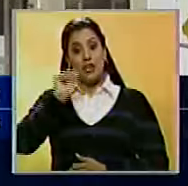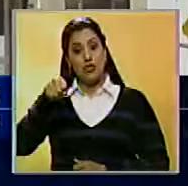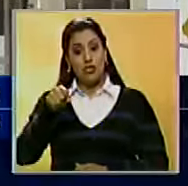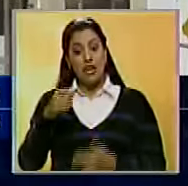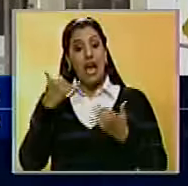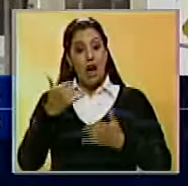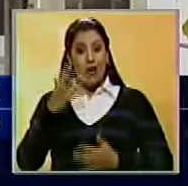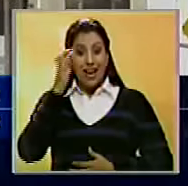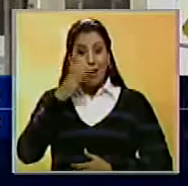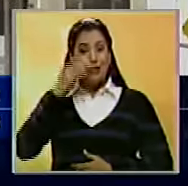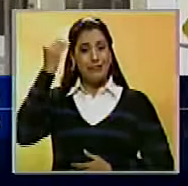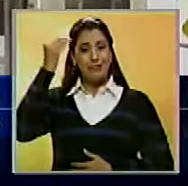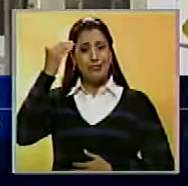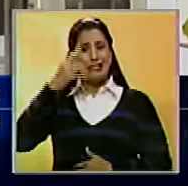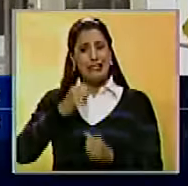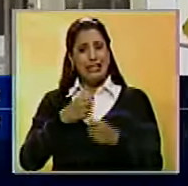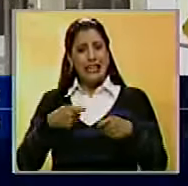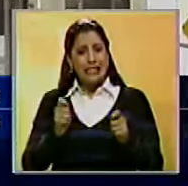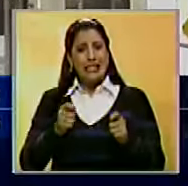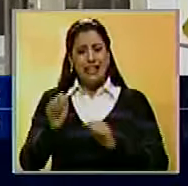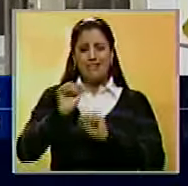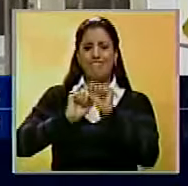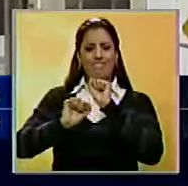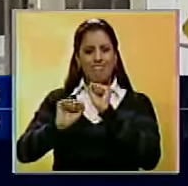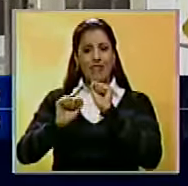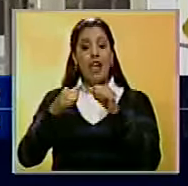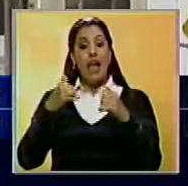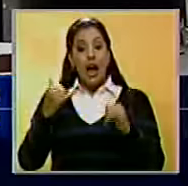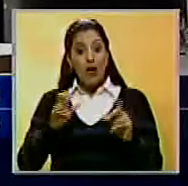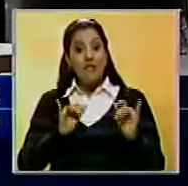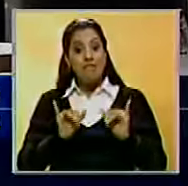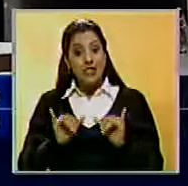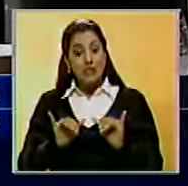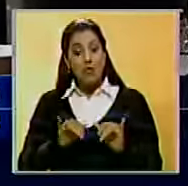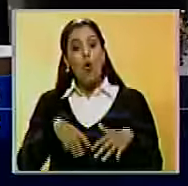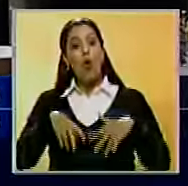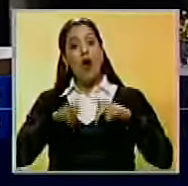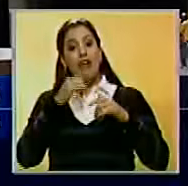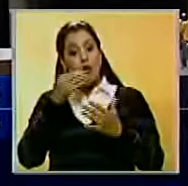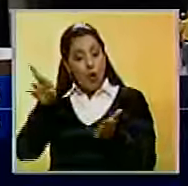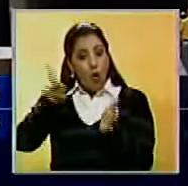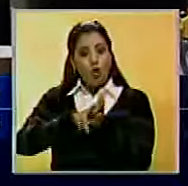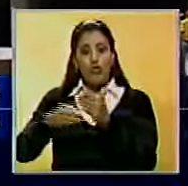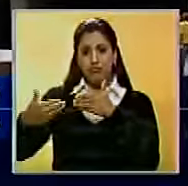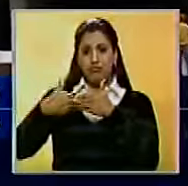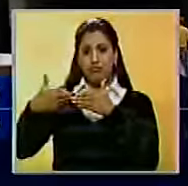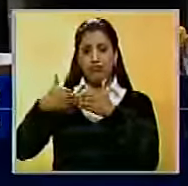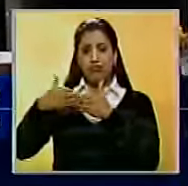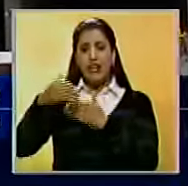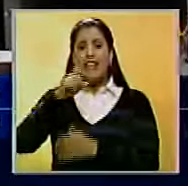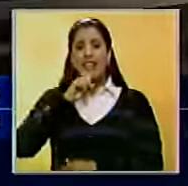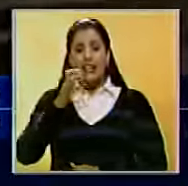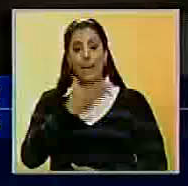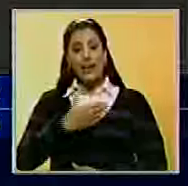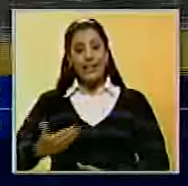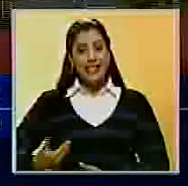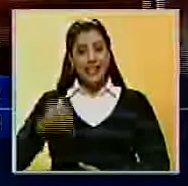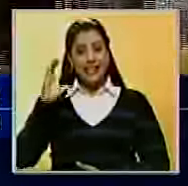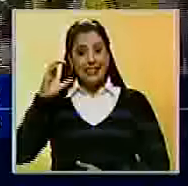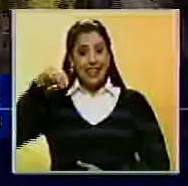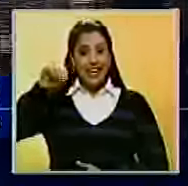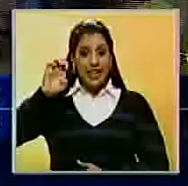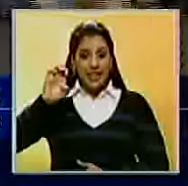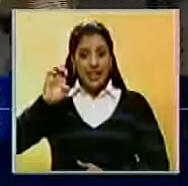que según su postura es lo que se intenta evitar. Del mismo modo, reiteró las acusaciones hacia la presidenta de CNE, Tibisay